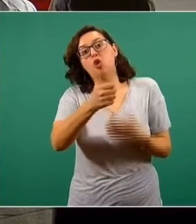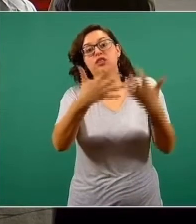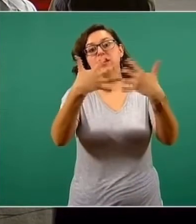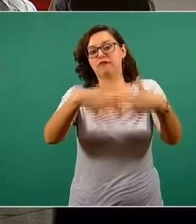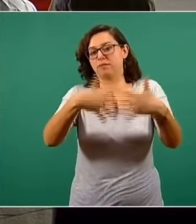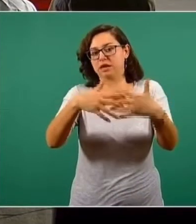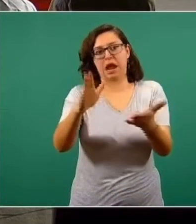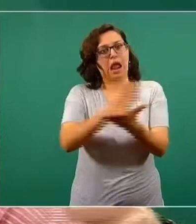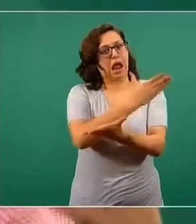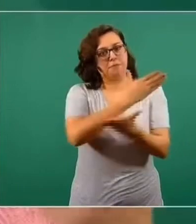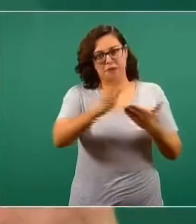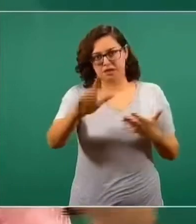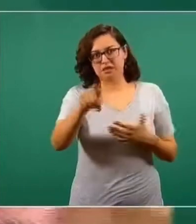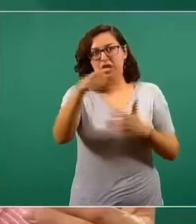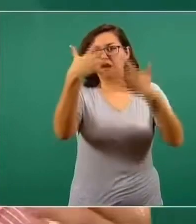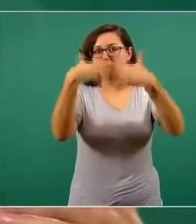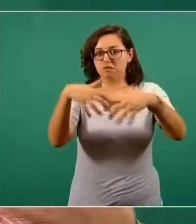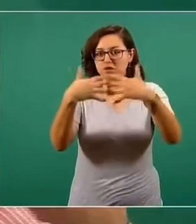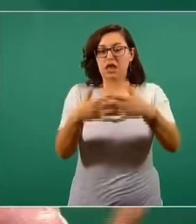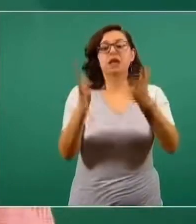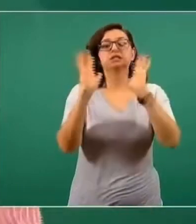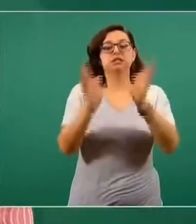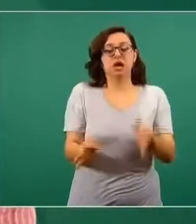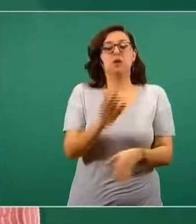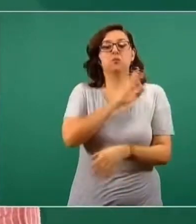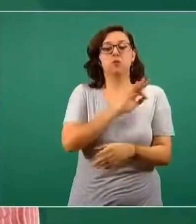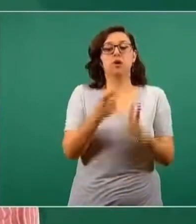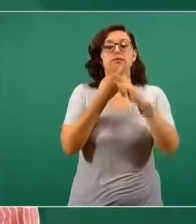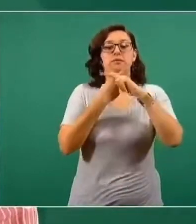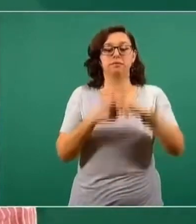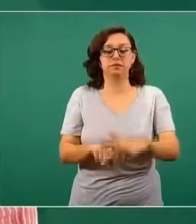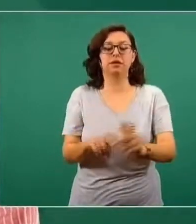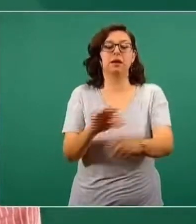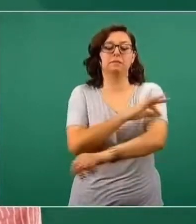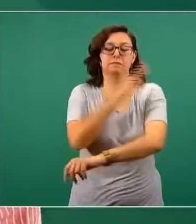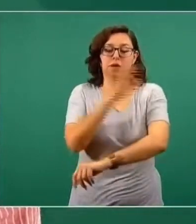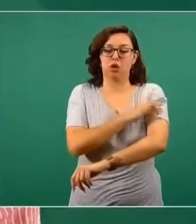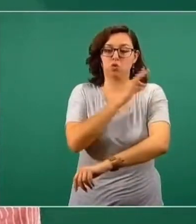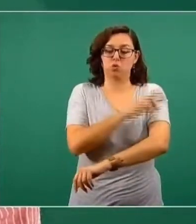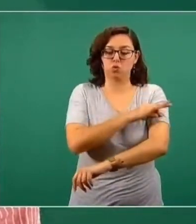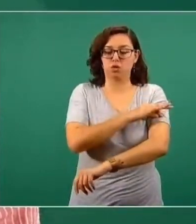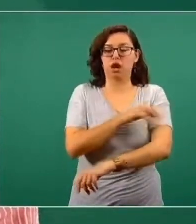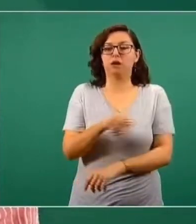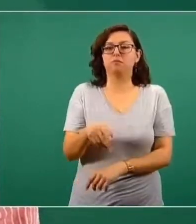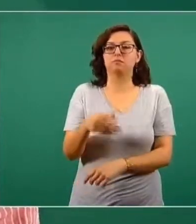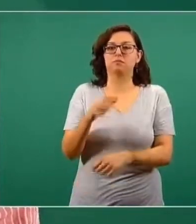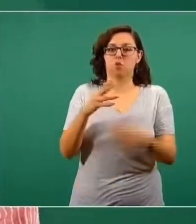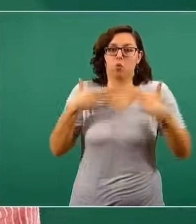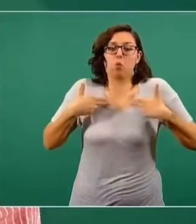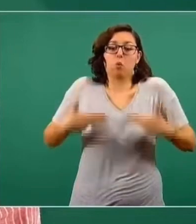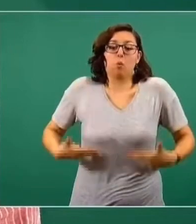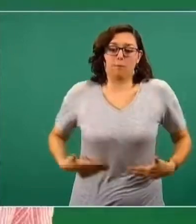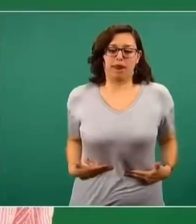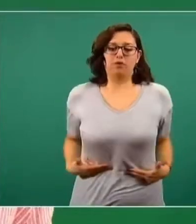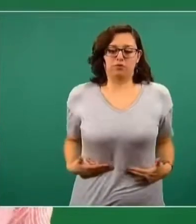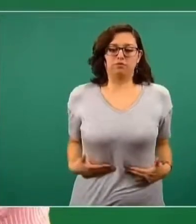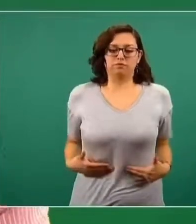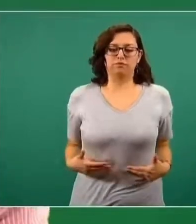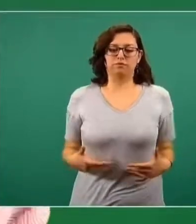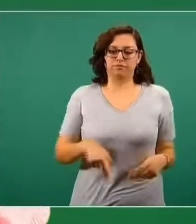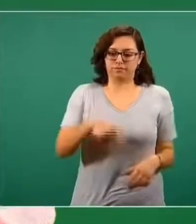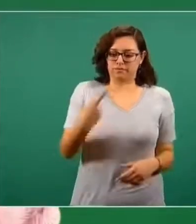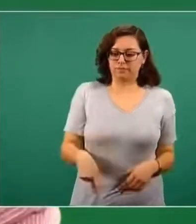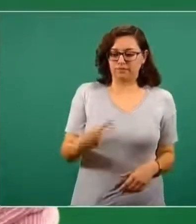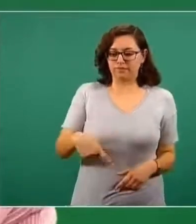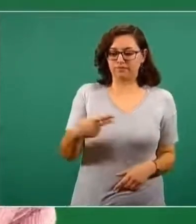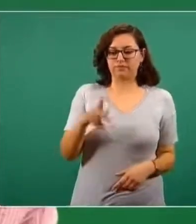lista para producir la vacuna PATRIA, que sería esta vacuna mexicana contra el COVID. Y a